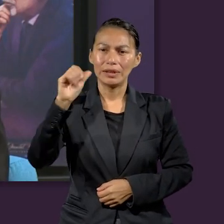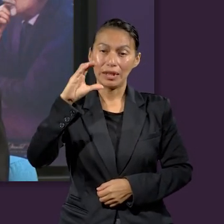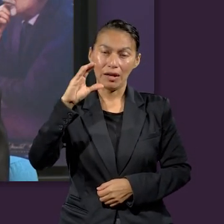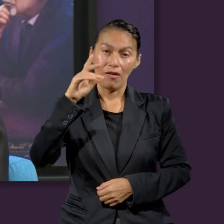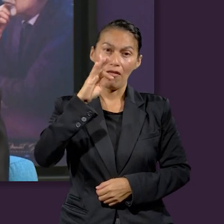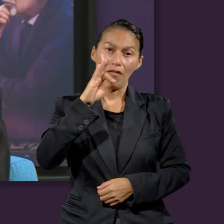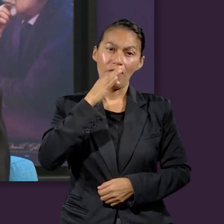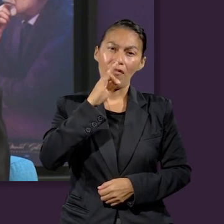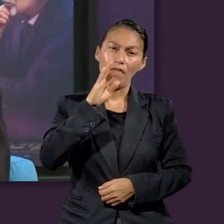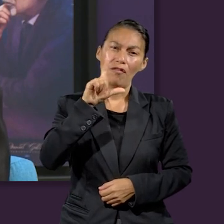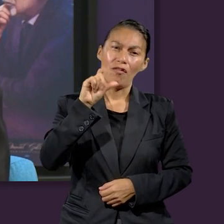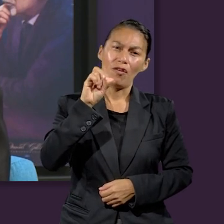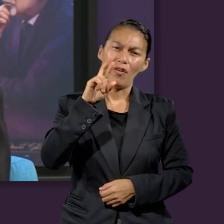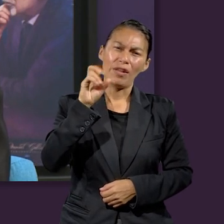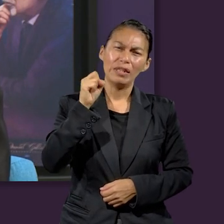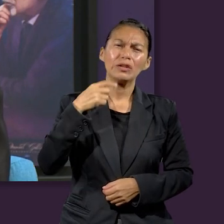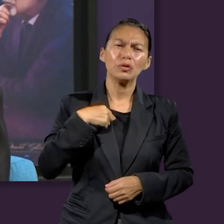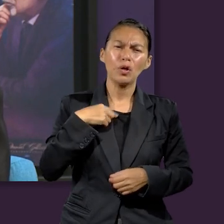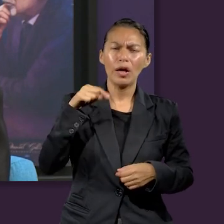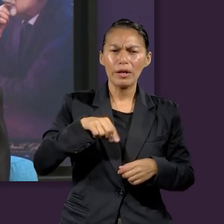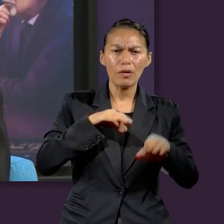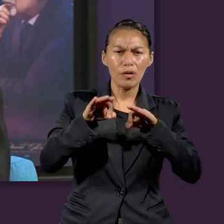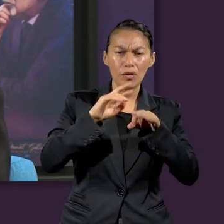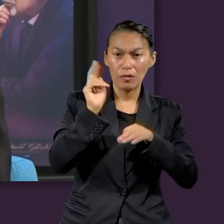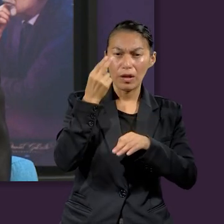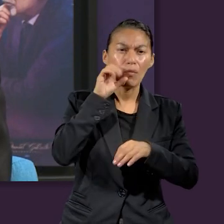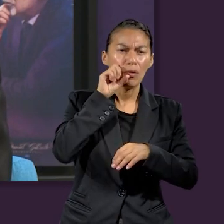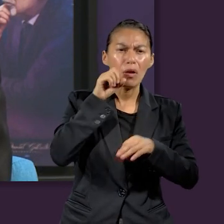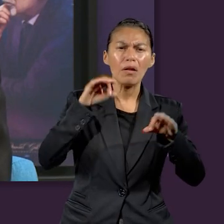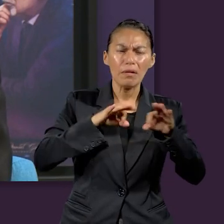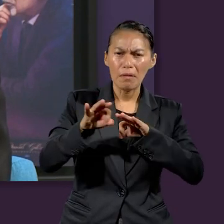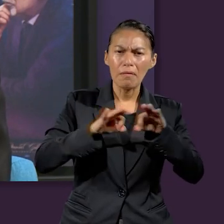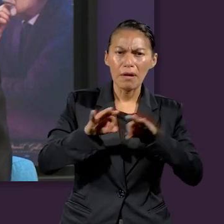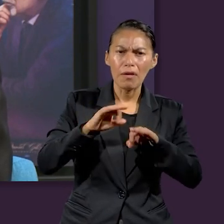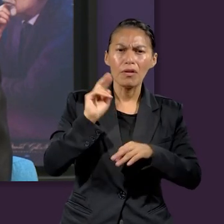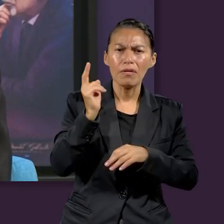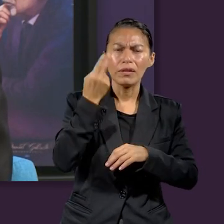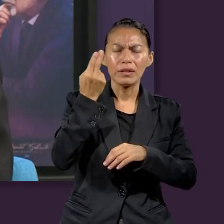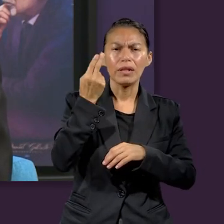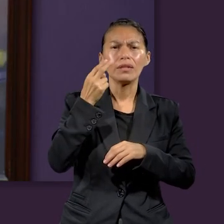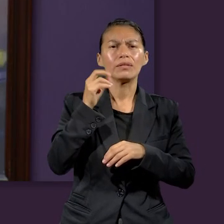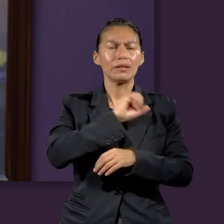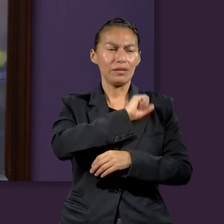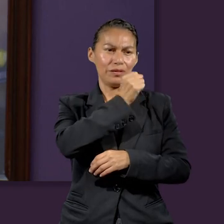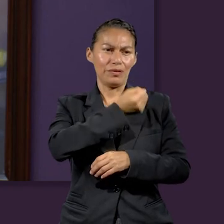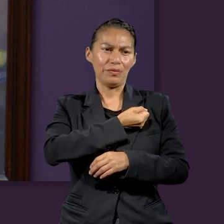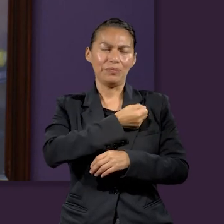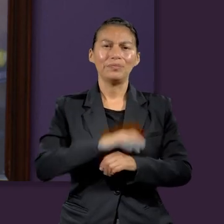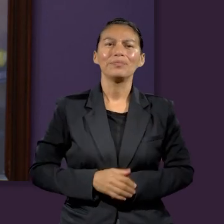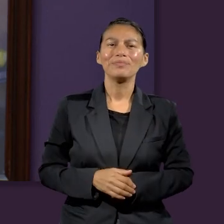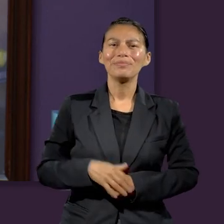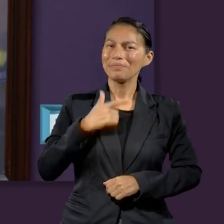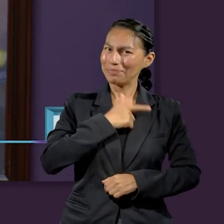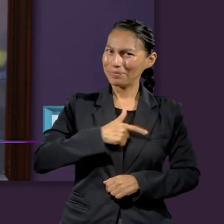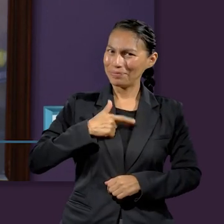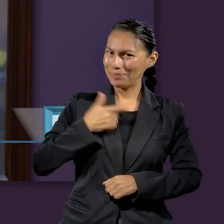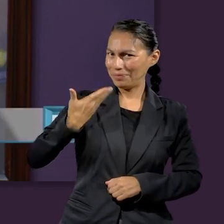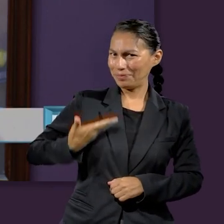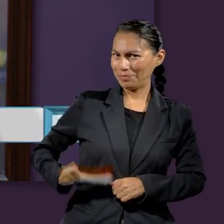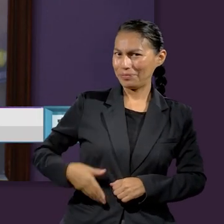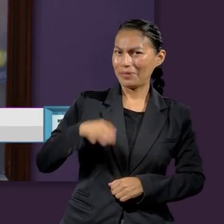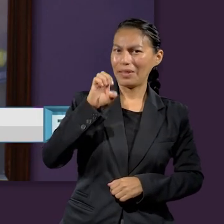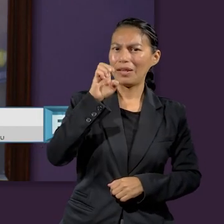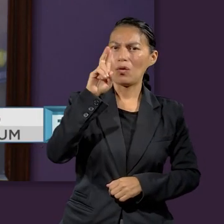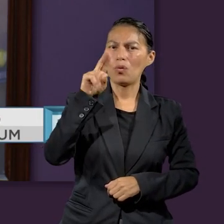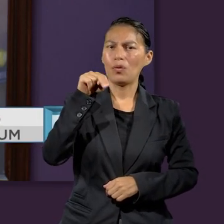y actualmente trabajo en la Universidad de Montemorelos en el Departamento de Universidad Saludable. Un gusto, mi nombre